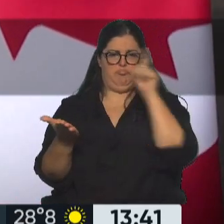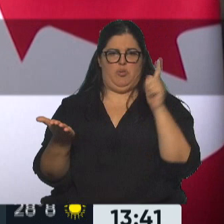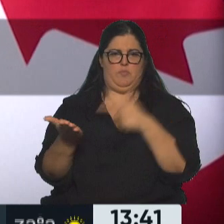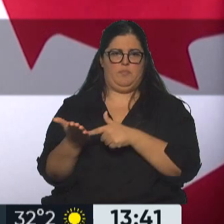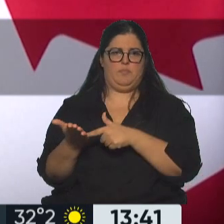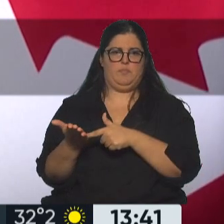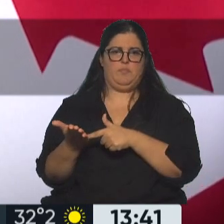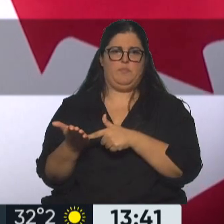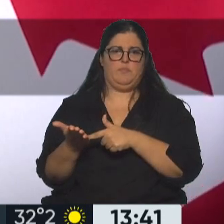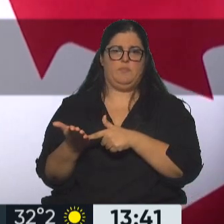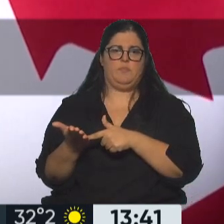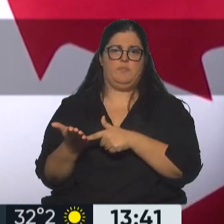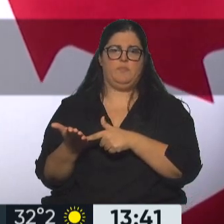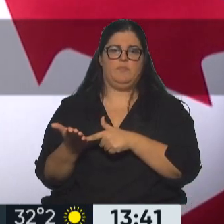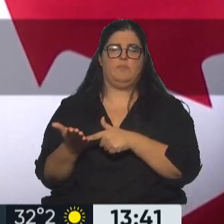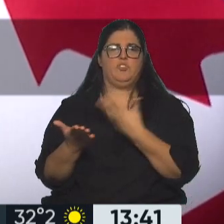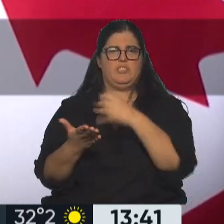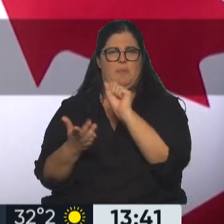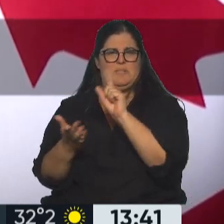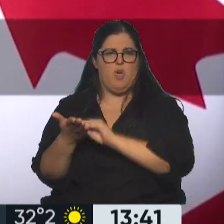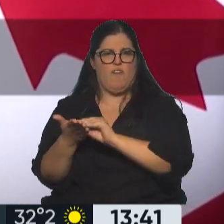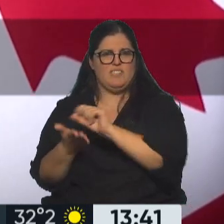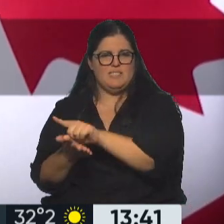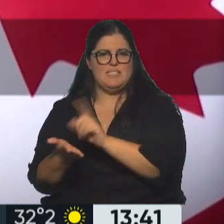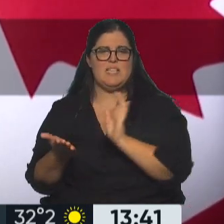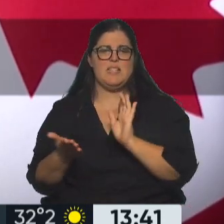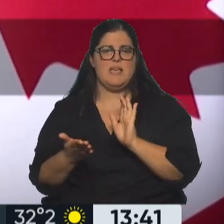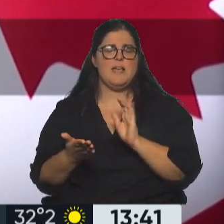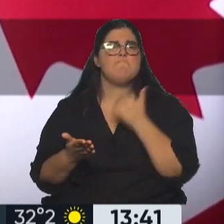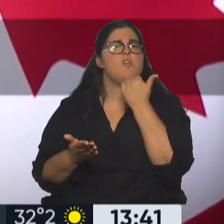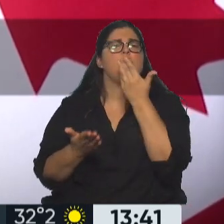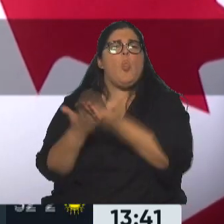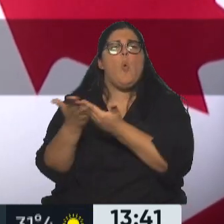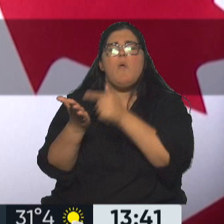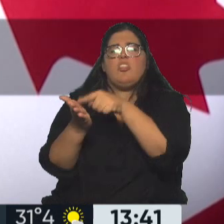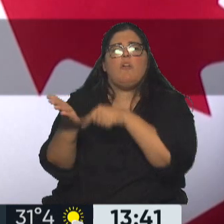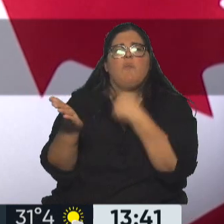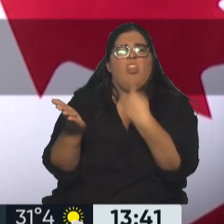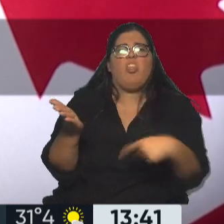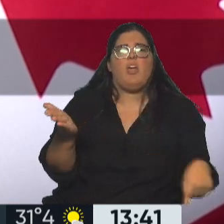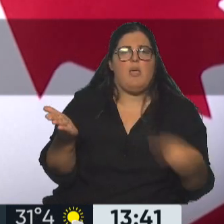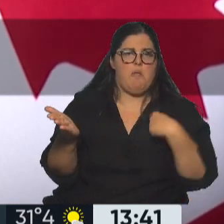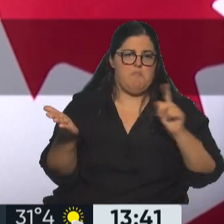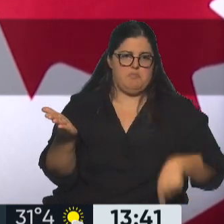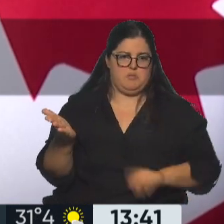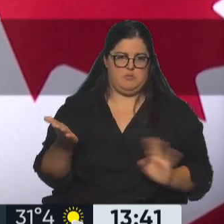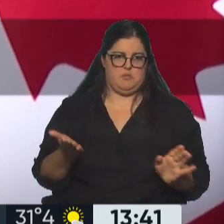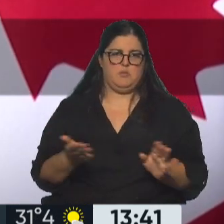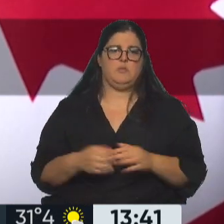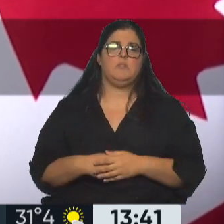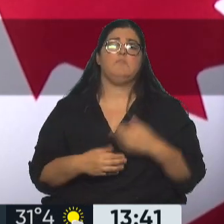El encontrado en la oficina, pero no sé lo que está en los documentos. Mi lawyers no